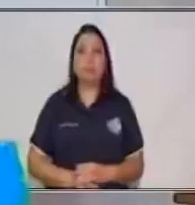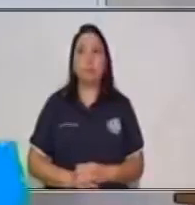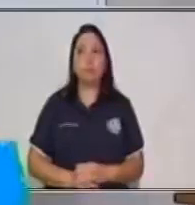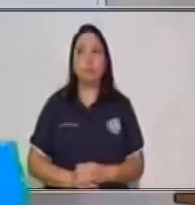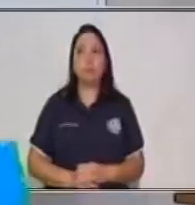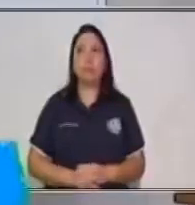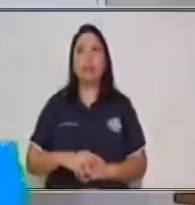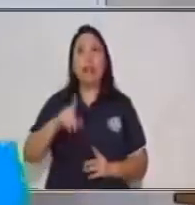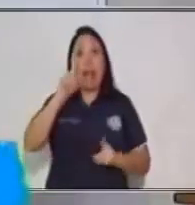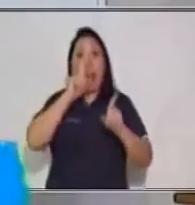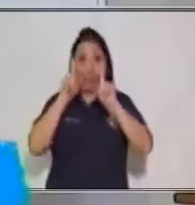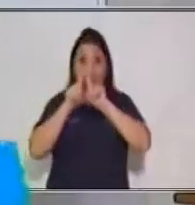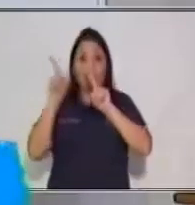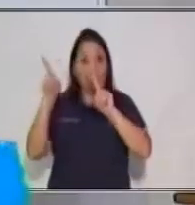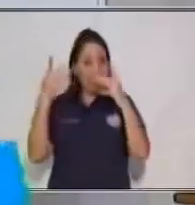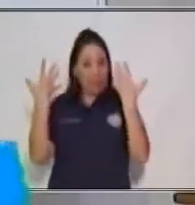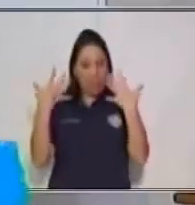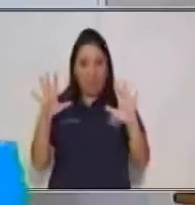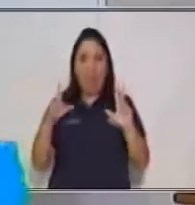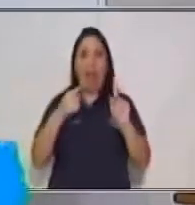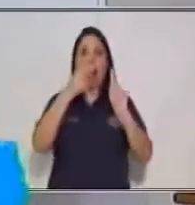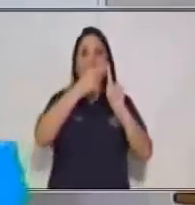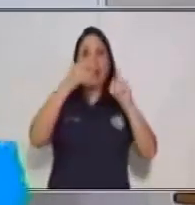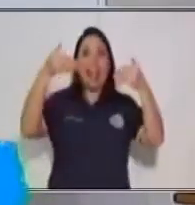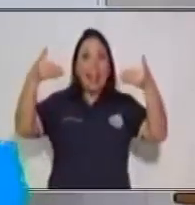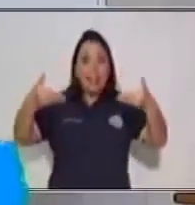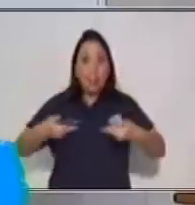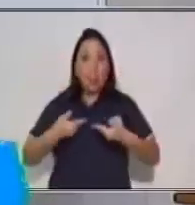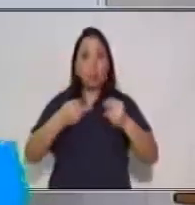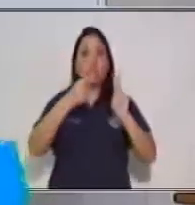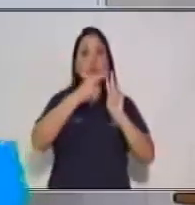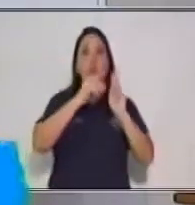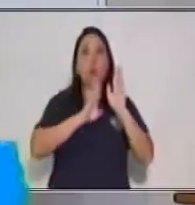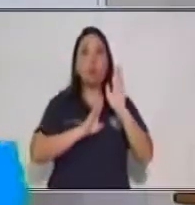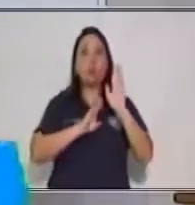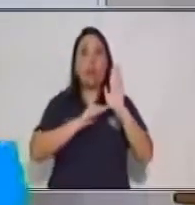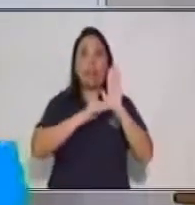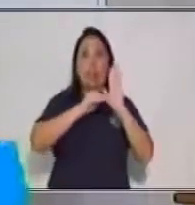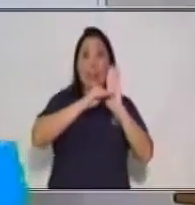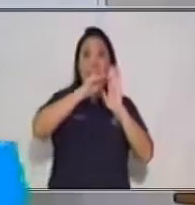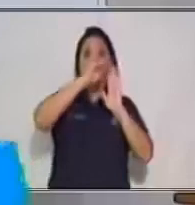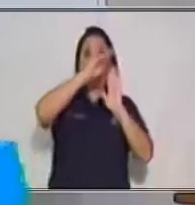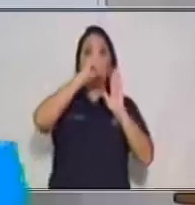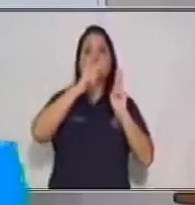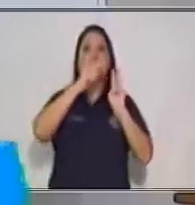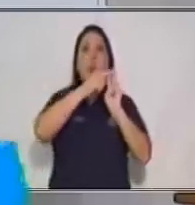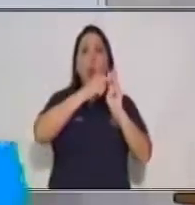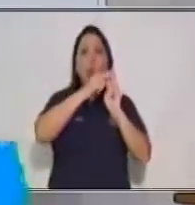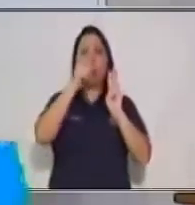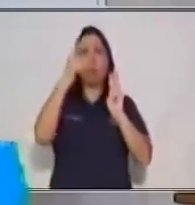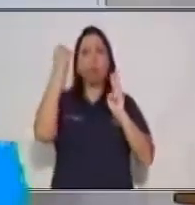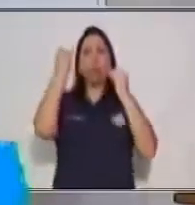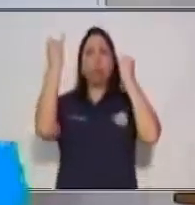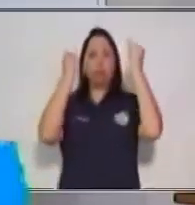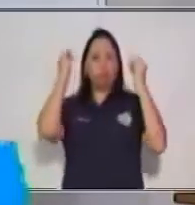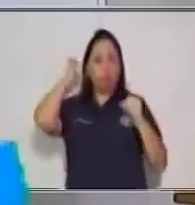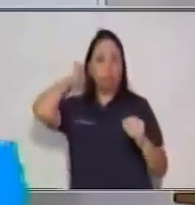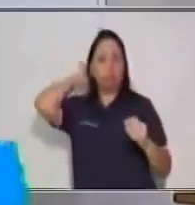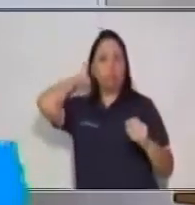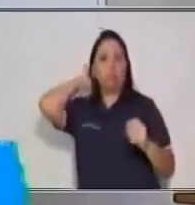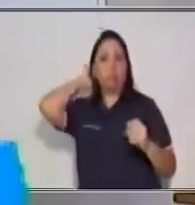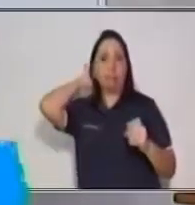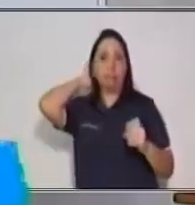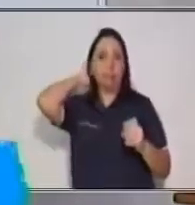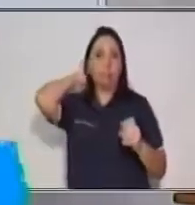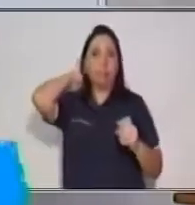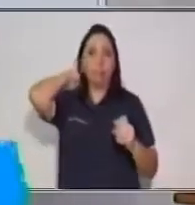Ahí tú irás desarrollando los temas que encuentres o que tú vayas haciendo los retos que se te ponen en